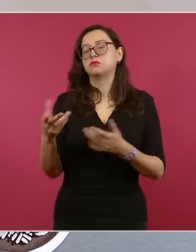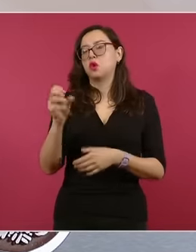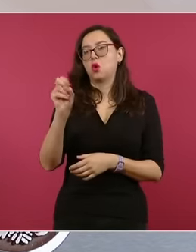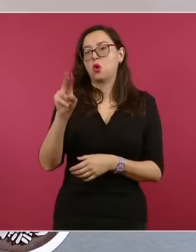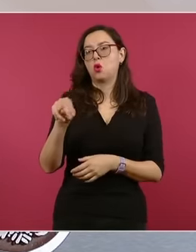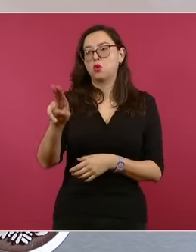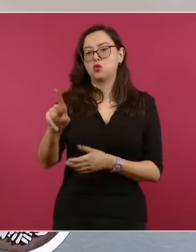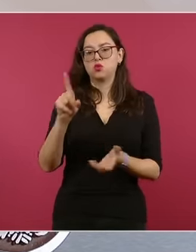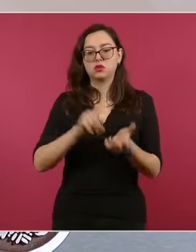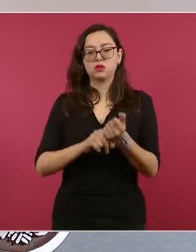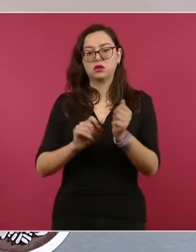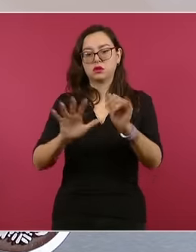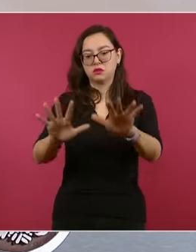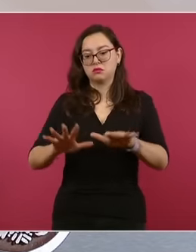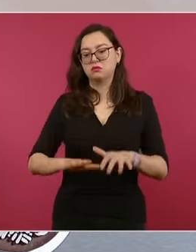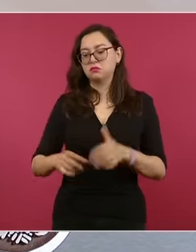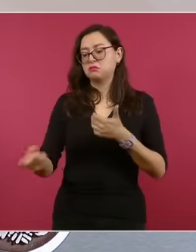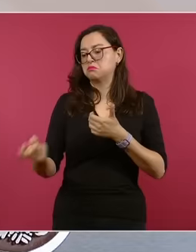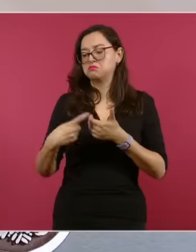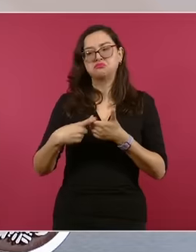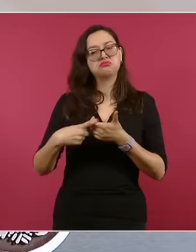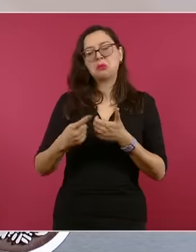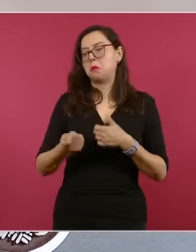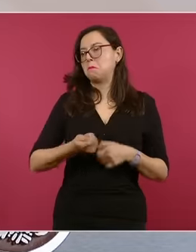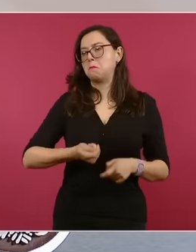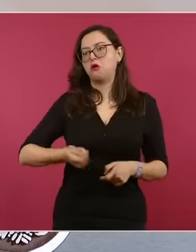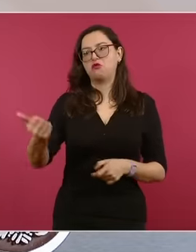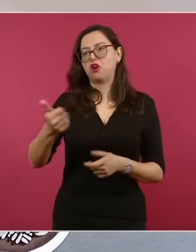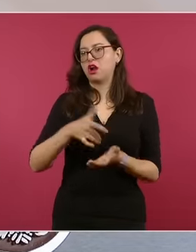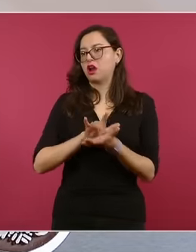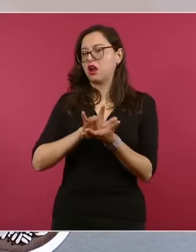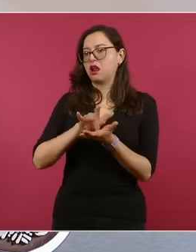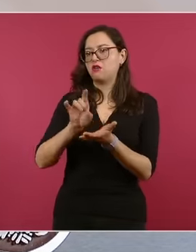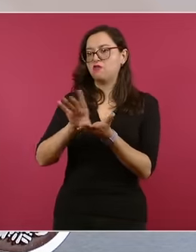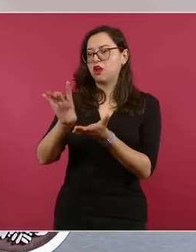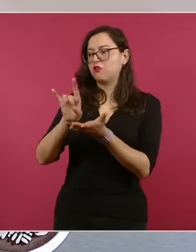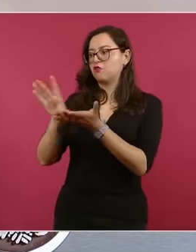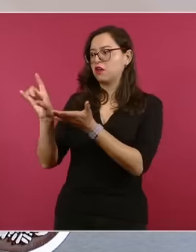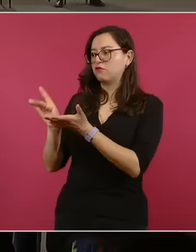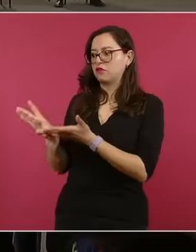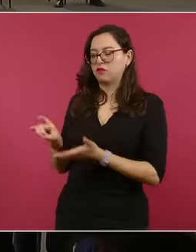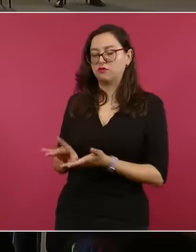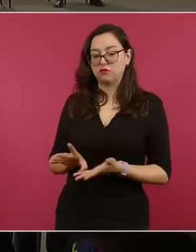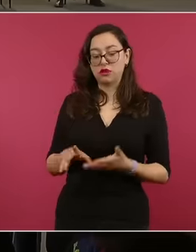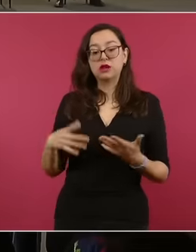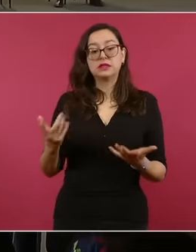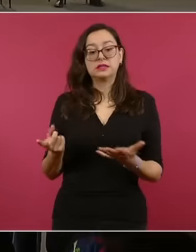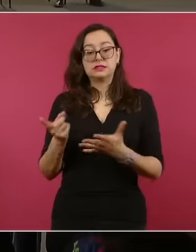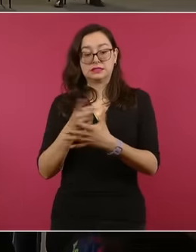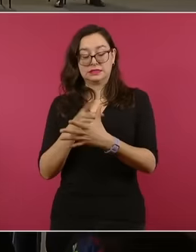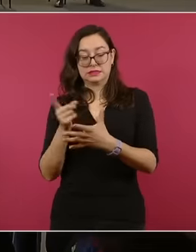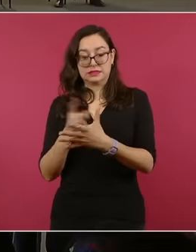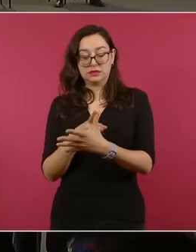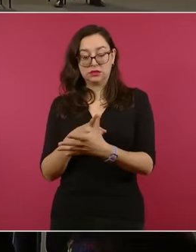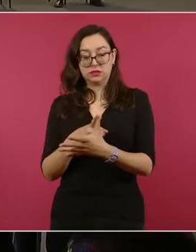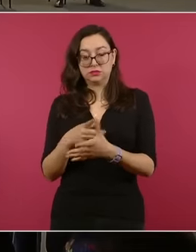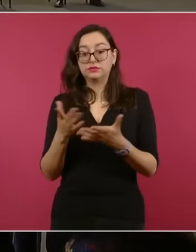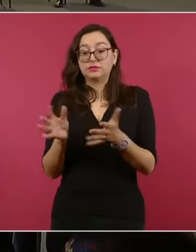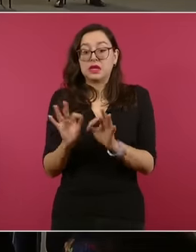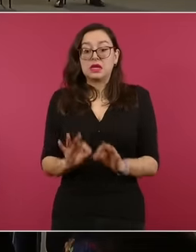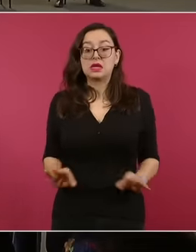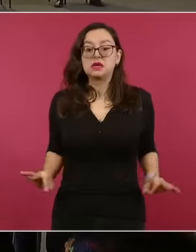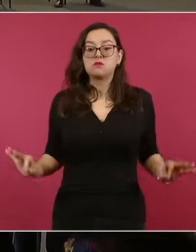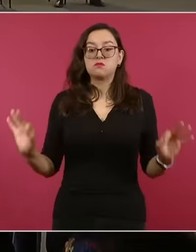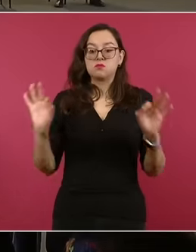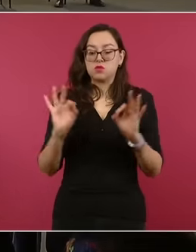la evaluación prevista en el artículo 6 del mismo instrumento de la Carta de las Naciones Unidas. Y cinco, es tan importante